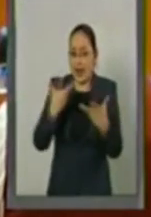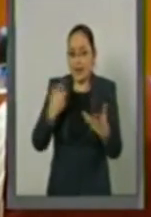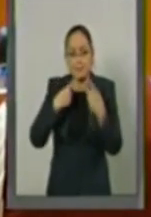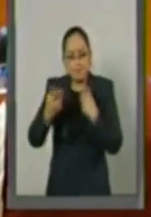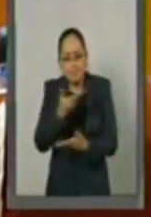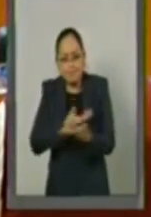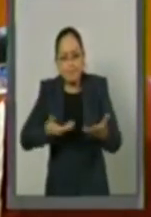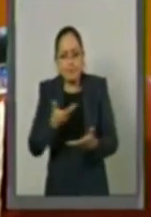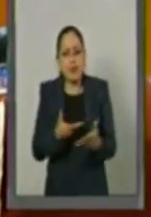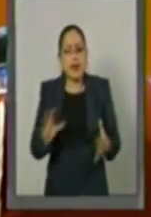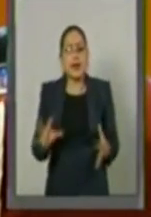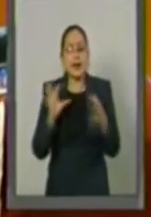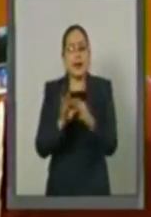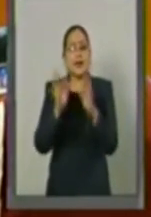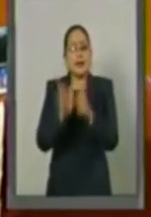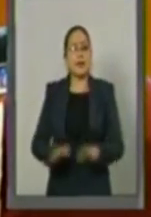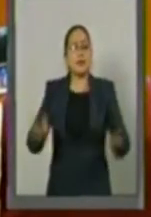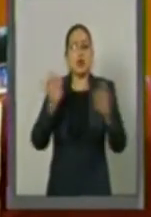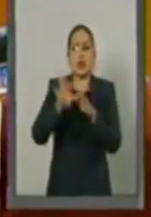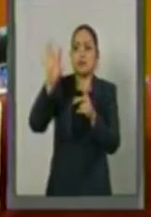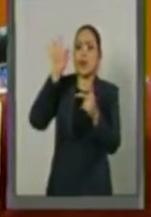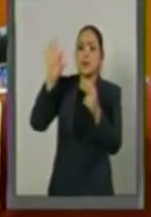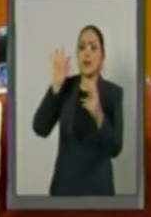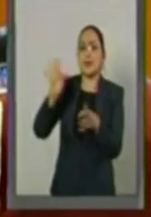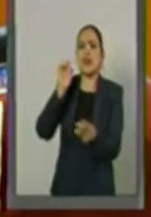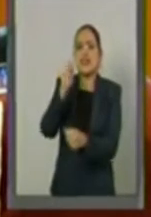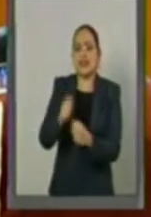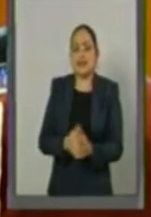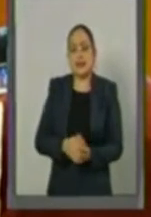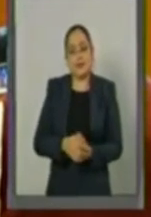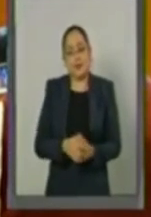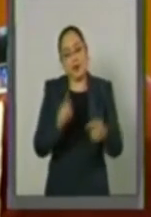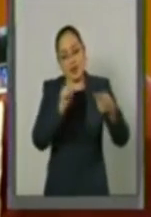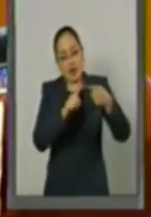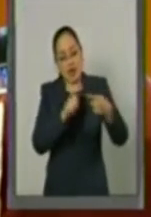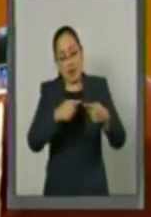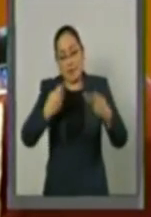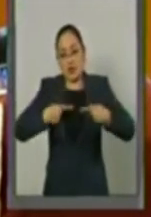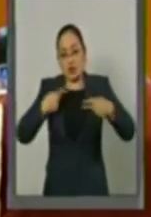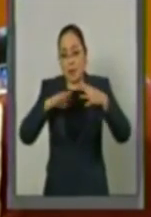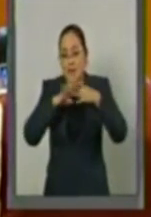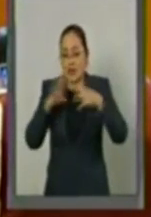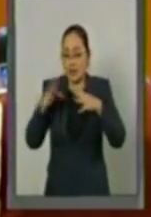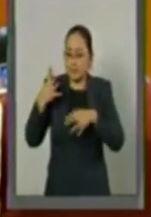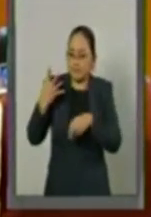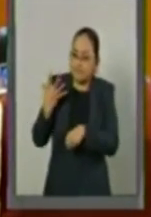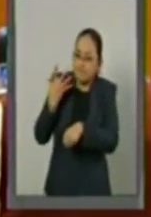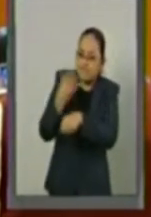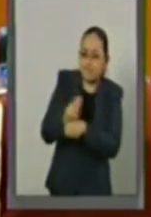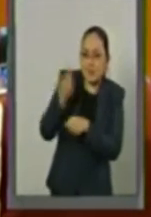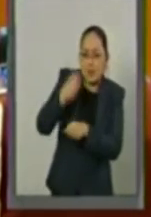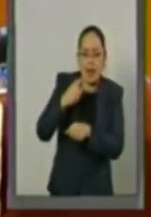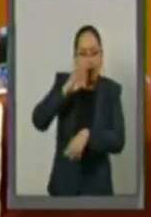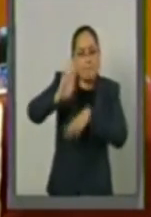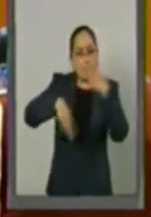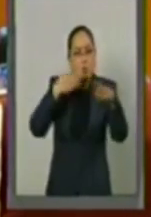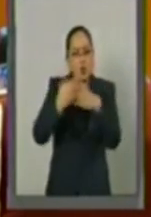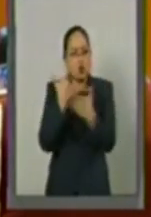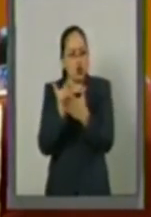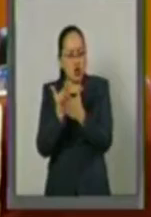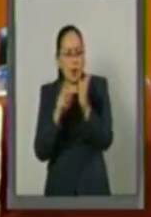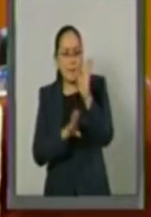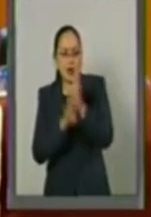destacó, primero, su contribución al desarrollo, a la economía del mundo, a la migración,